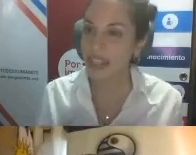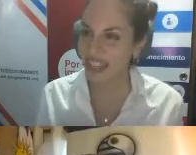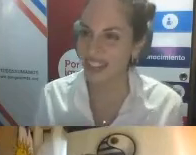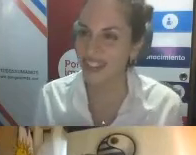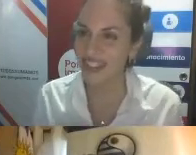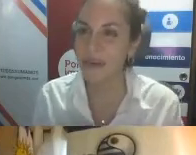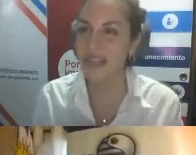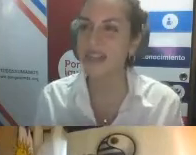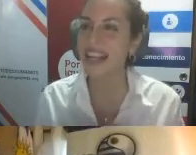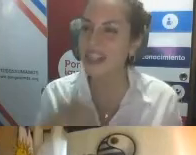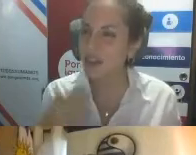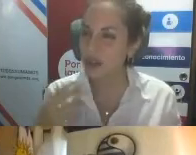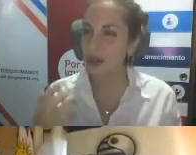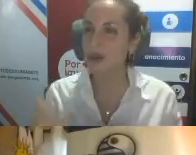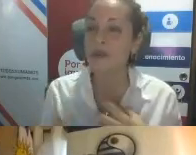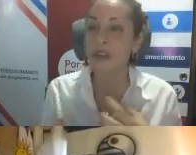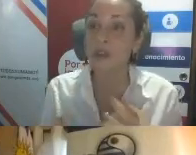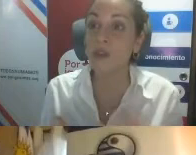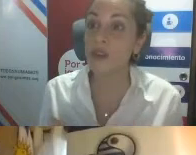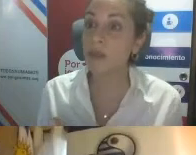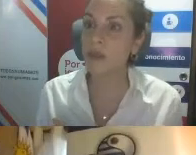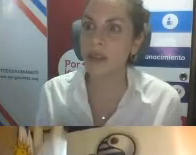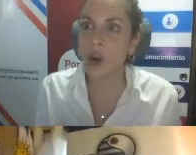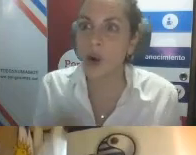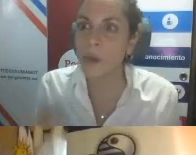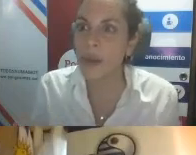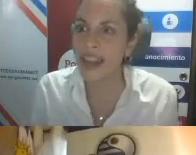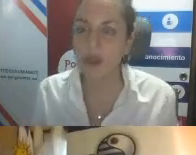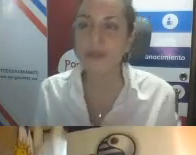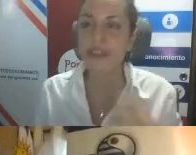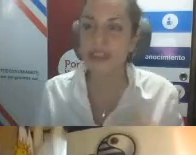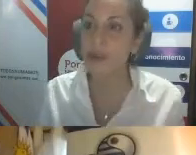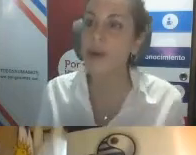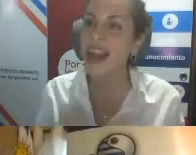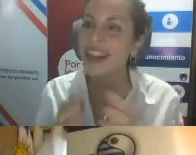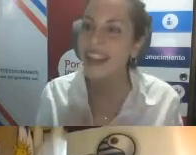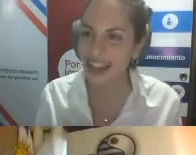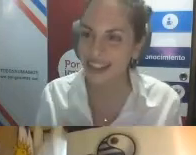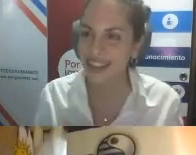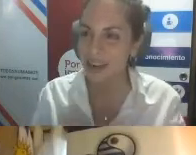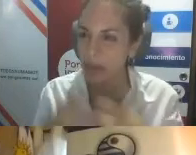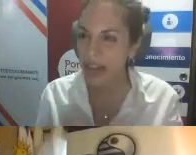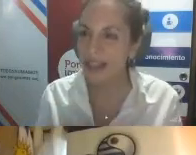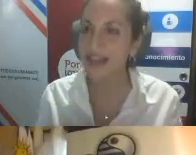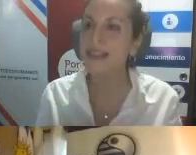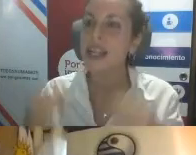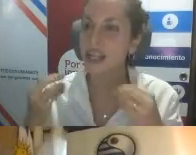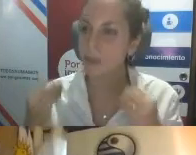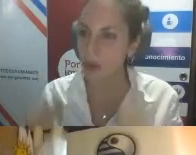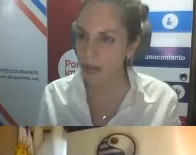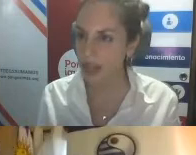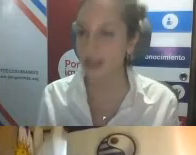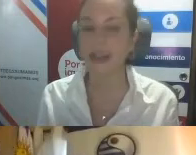disponibles, ¿sí? Porque por ahí en esto, que les voy contando mucho, se preguntarán, ¿cómo es? ¿Cómo se hace? Bueno, hay guías elaboradas,